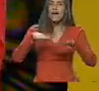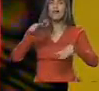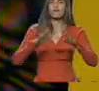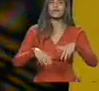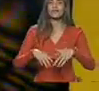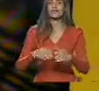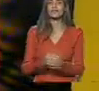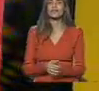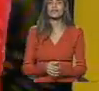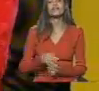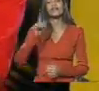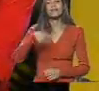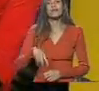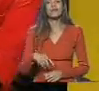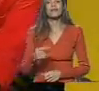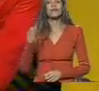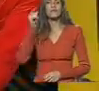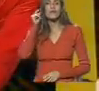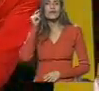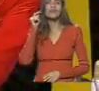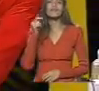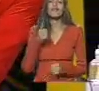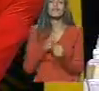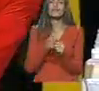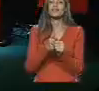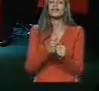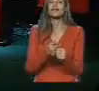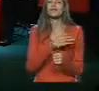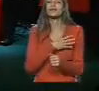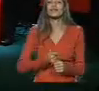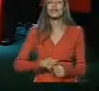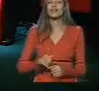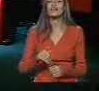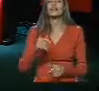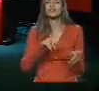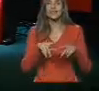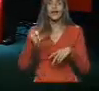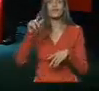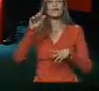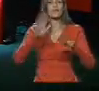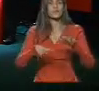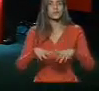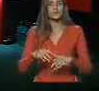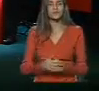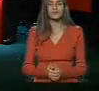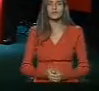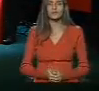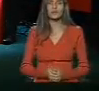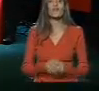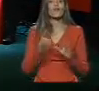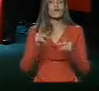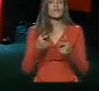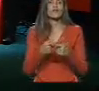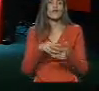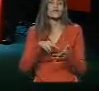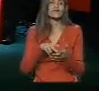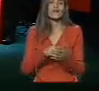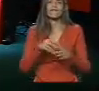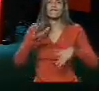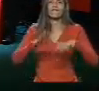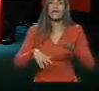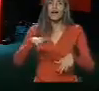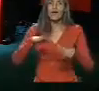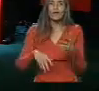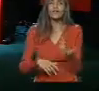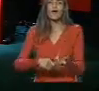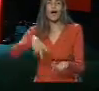y nuestra compatriota Vicepresidenta de los Llanos, Antonio Muñoz, barlobenteño. Entonces, en Barlovento se acaba